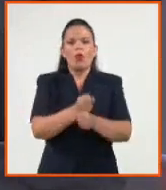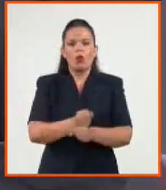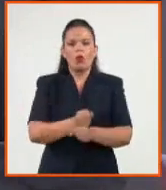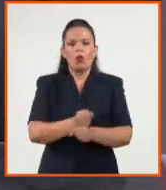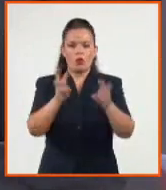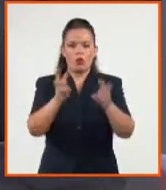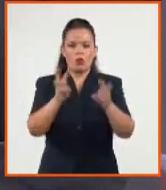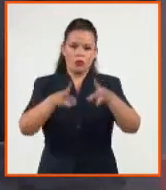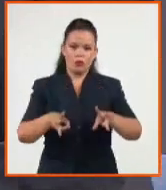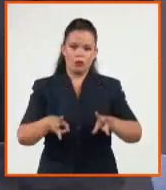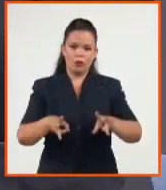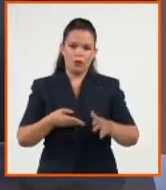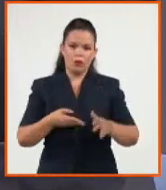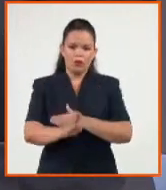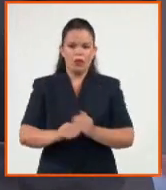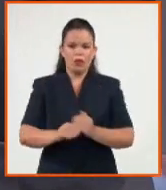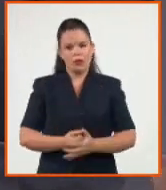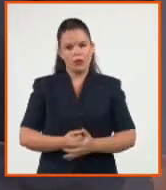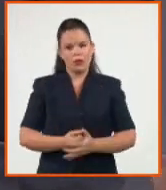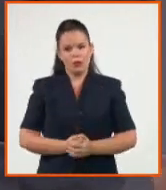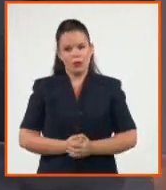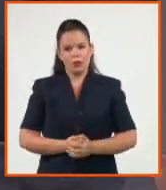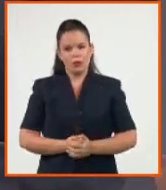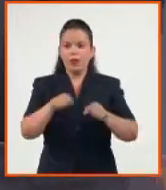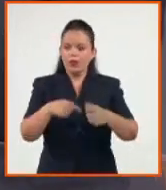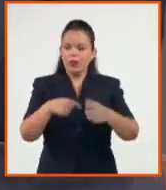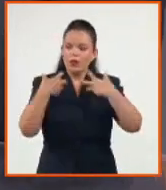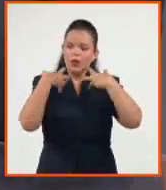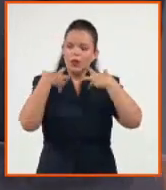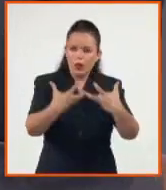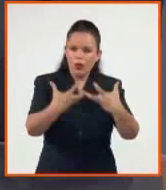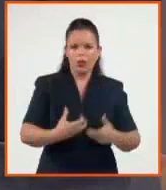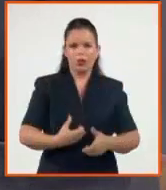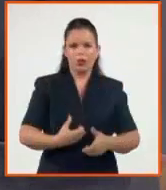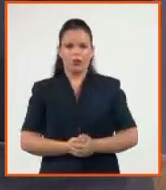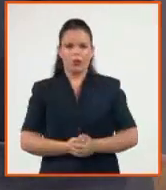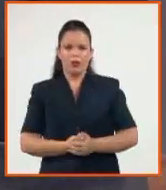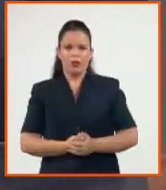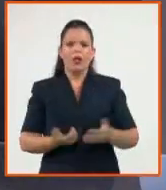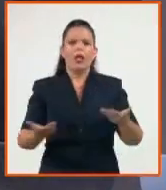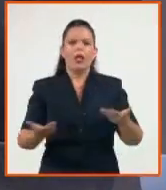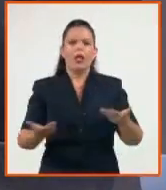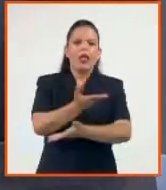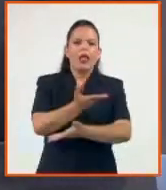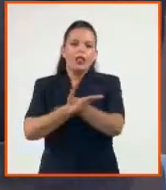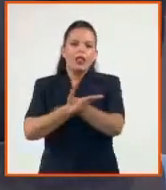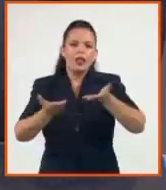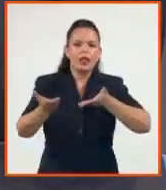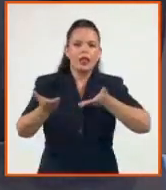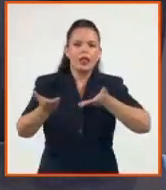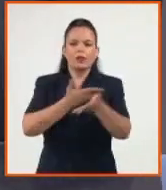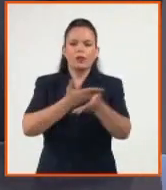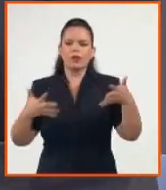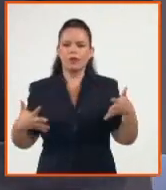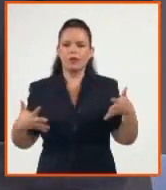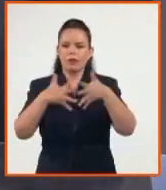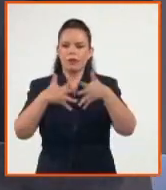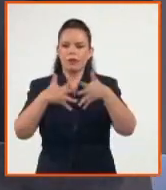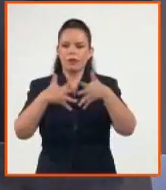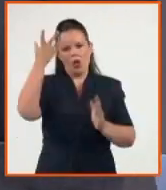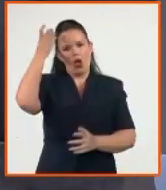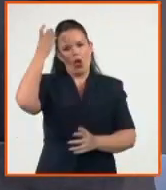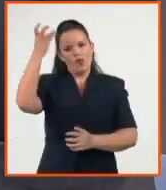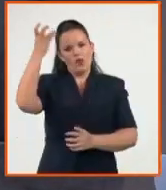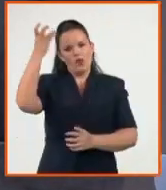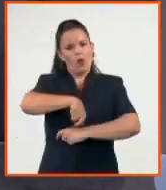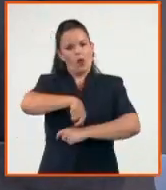constituye en esta un importante canal de comunicación y de interacción del gobierno con sus ciudadanos. Pero hoy más,